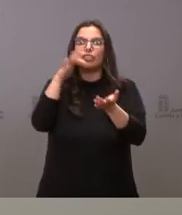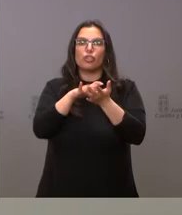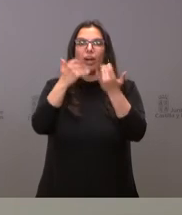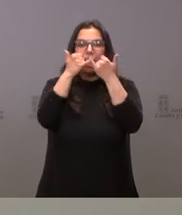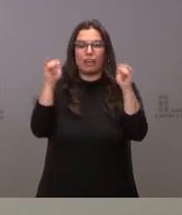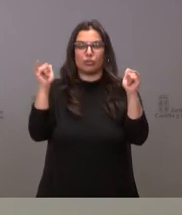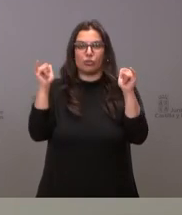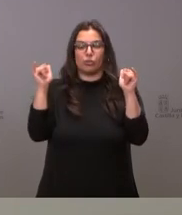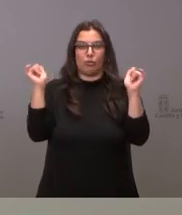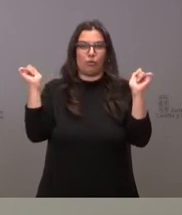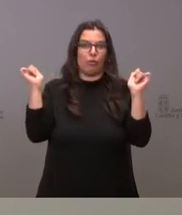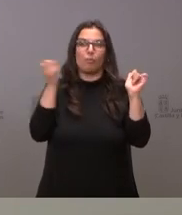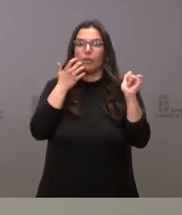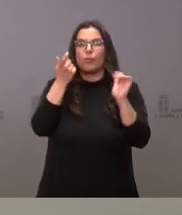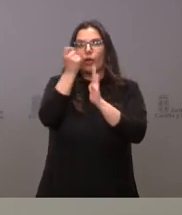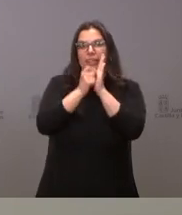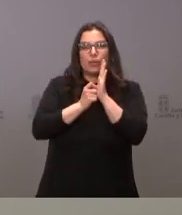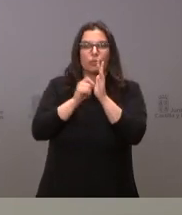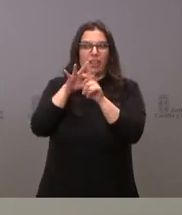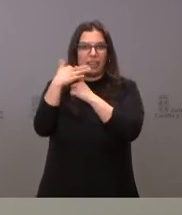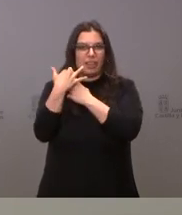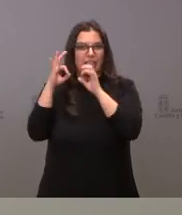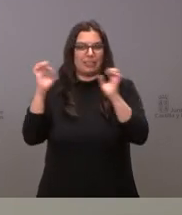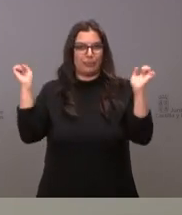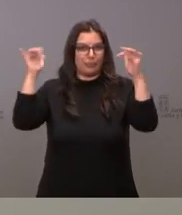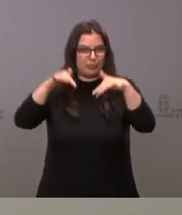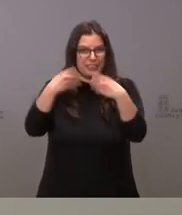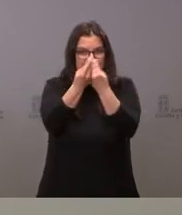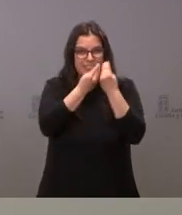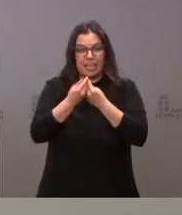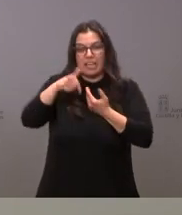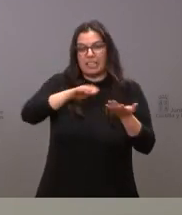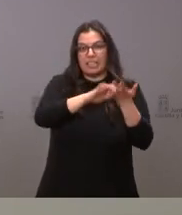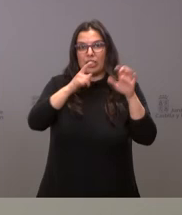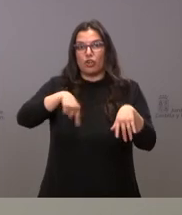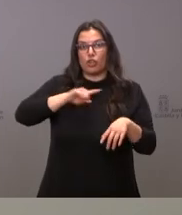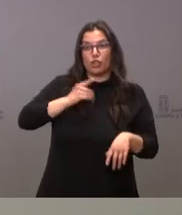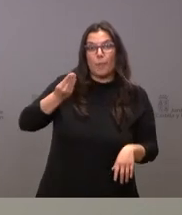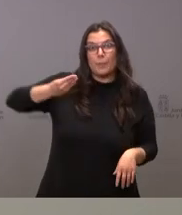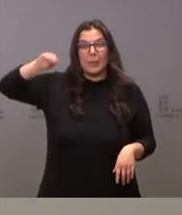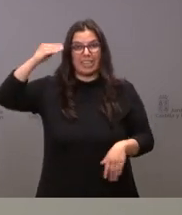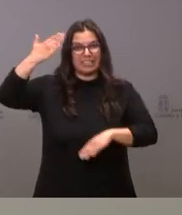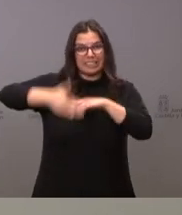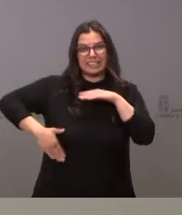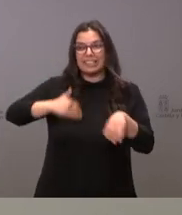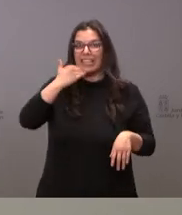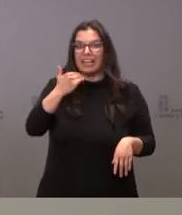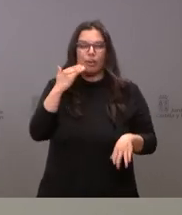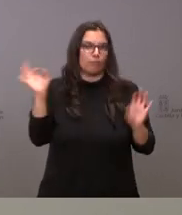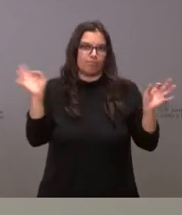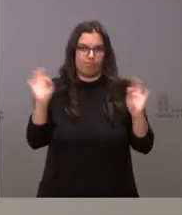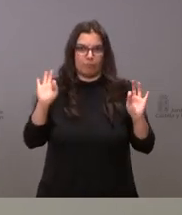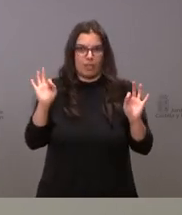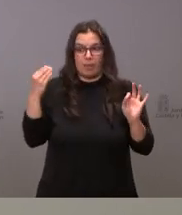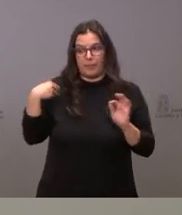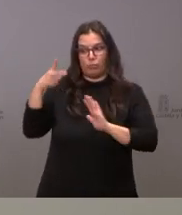gobierno determina para toda España que nosotros en Castilla y León no íbamos a tomar ninguna medida de restricción adicional a las que se